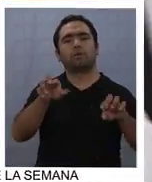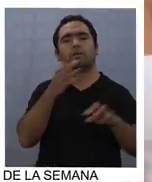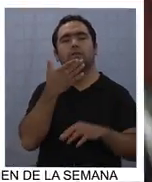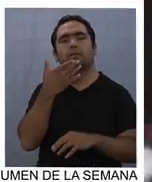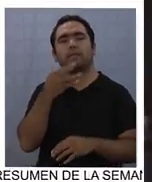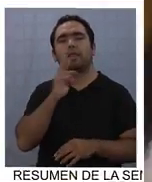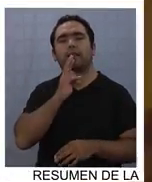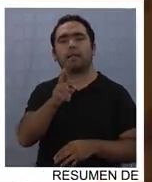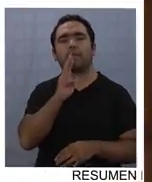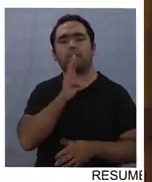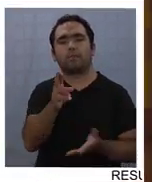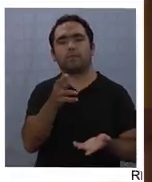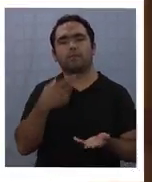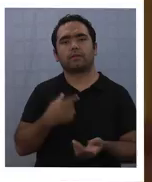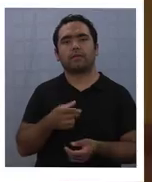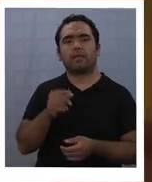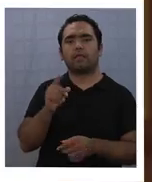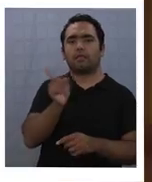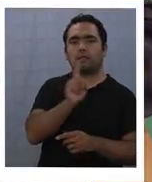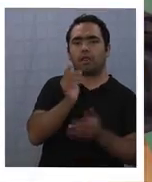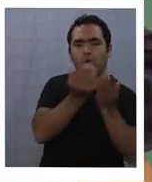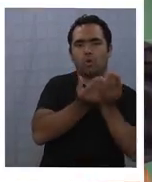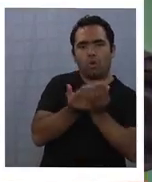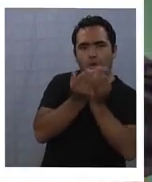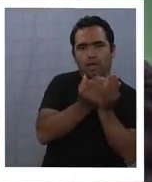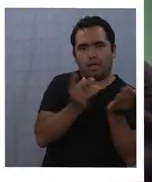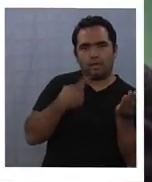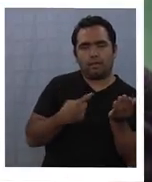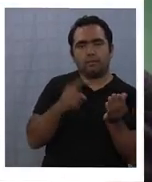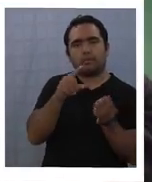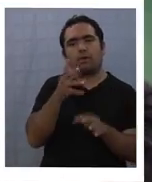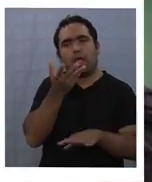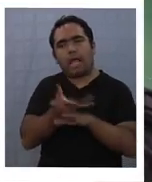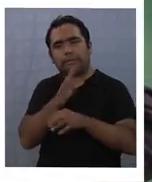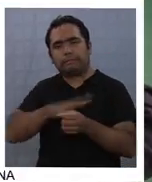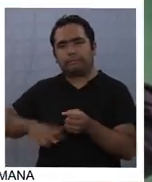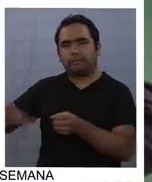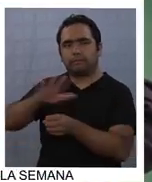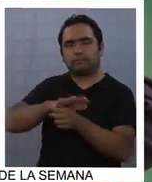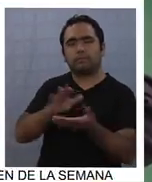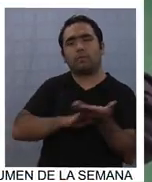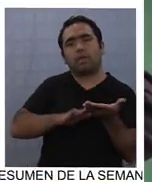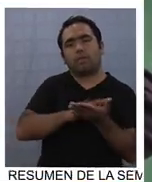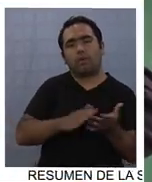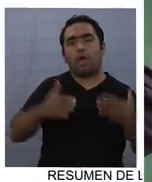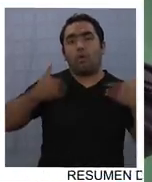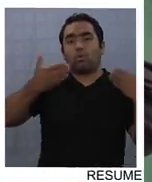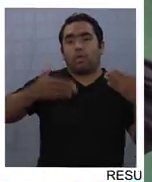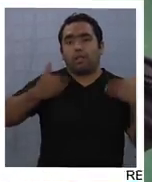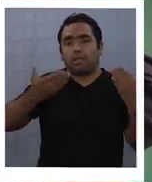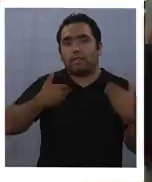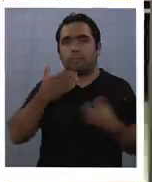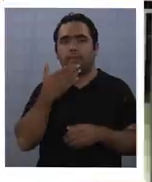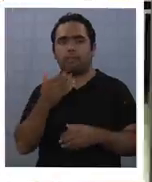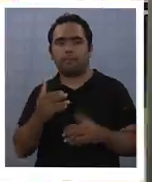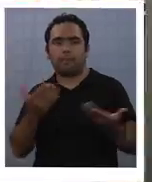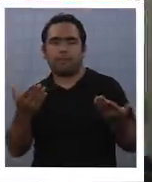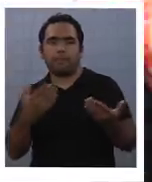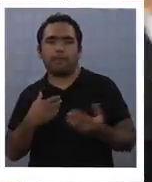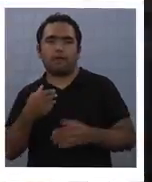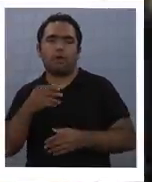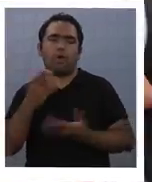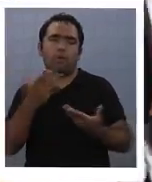resultados de factores no académicos que influyen en la educación, tales como autoestima y motivación escolar, clima de